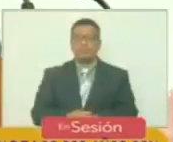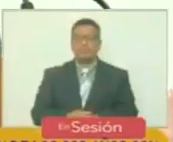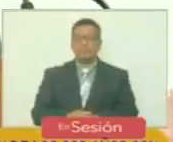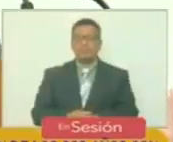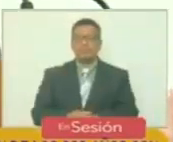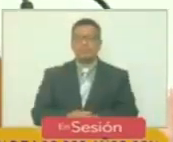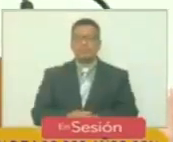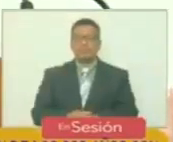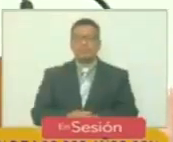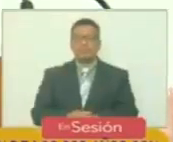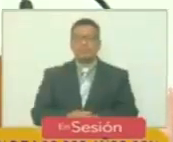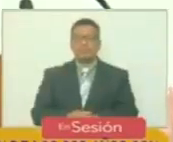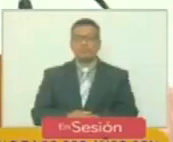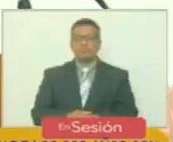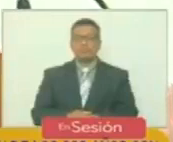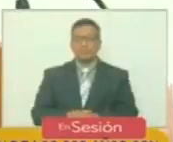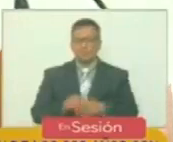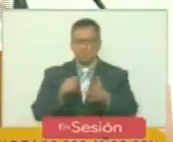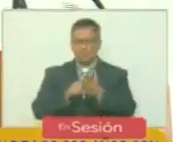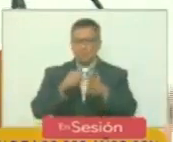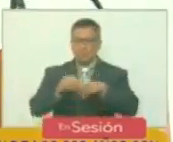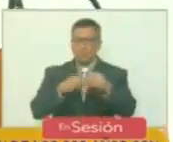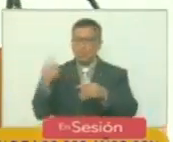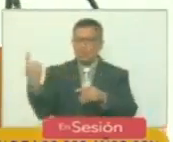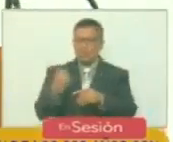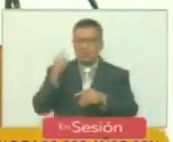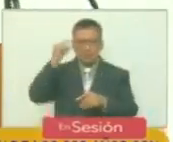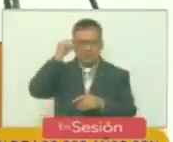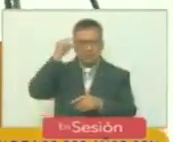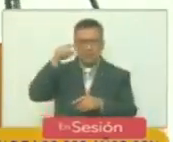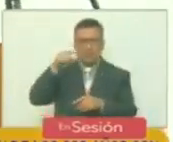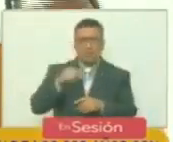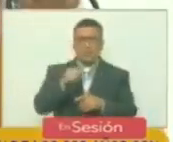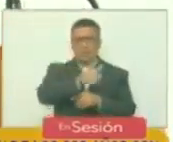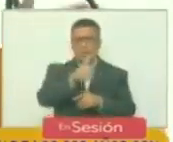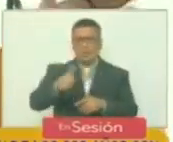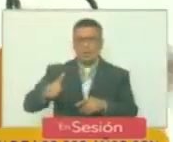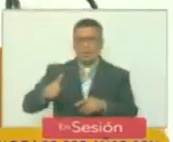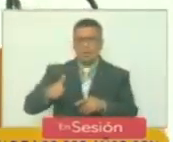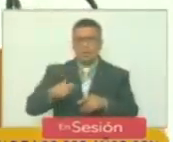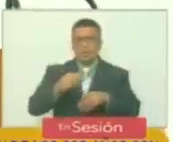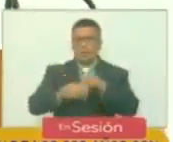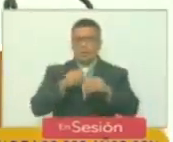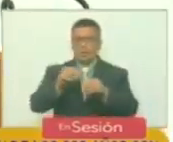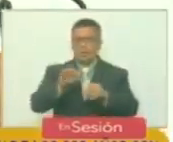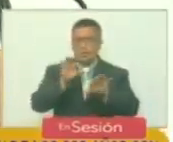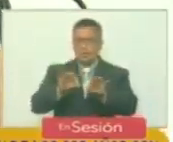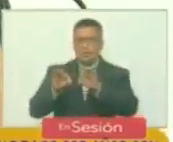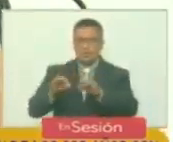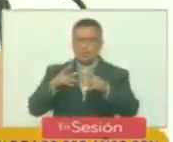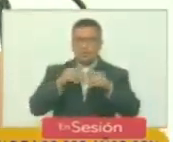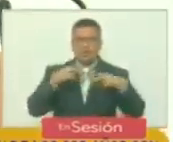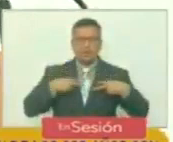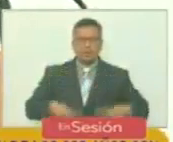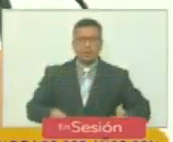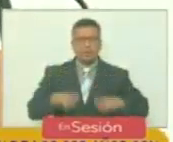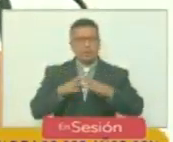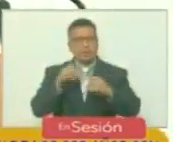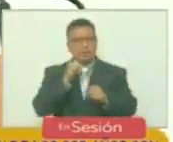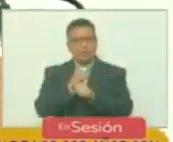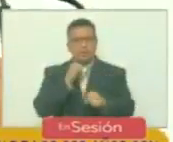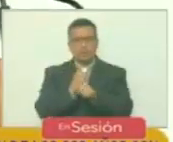connotar o traer fechas de cada uno de los hitos específicos de su vida, de su obra,